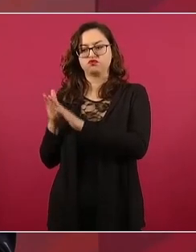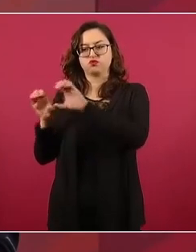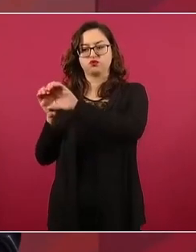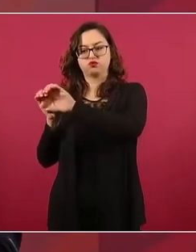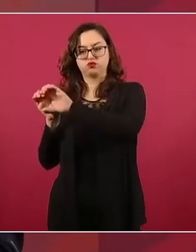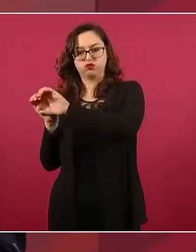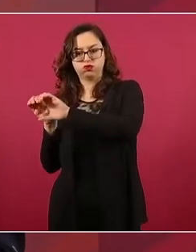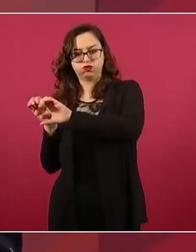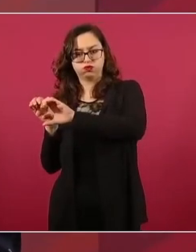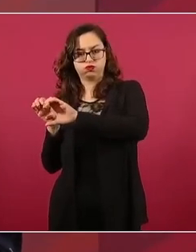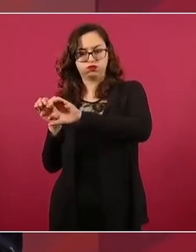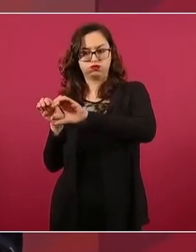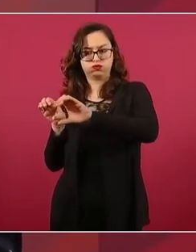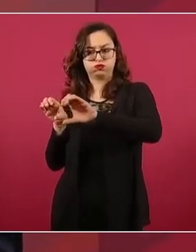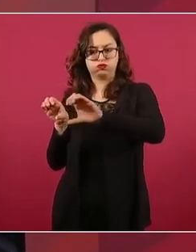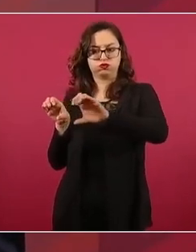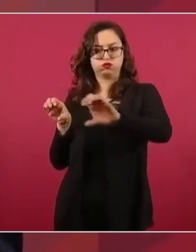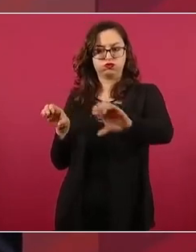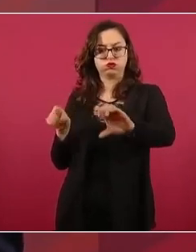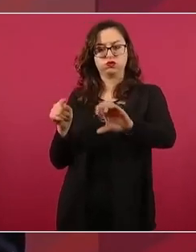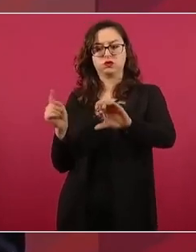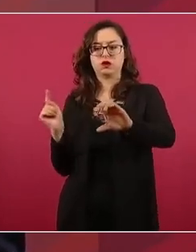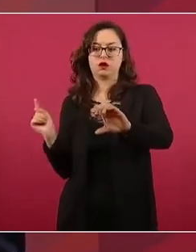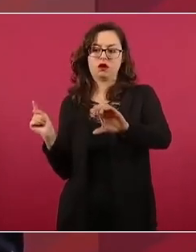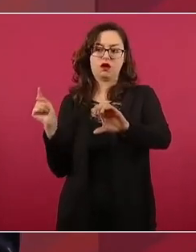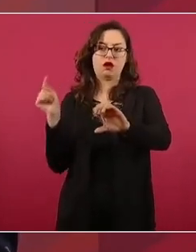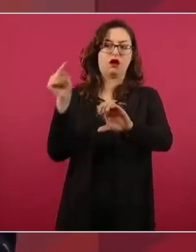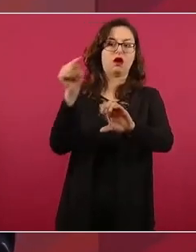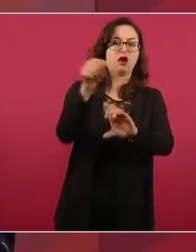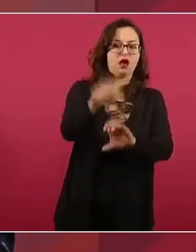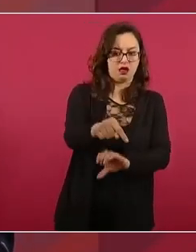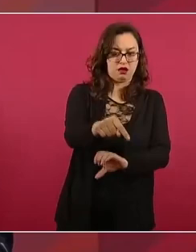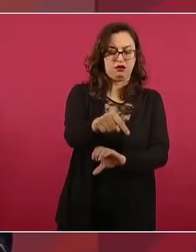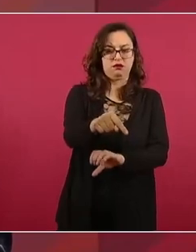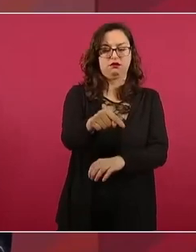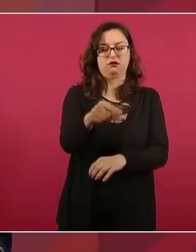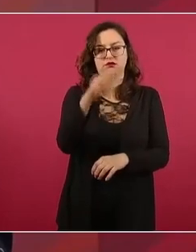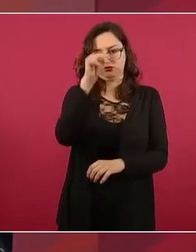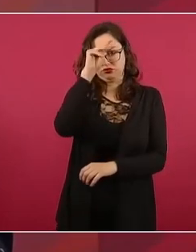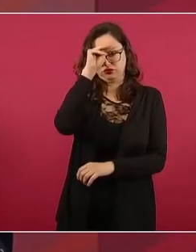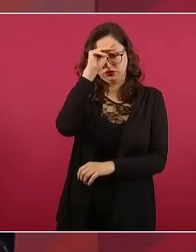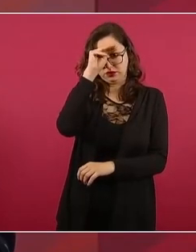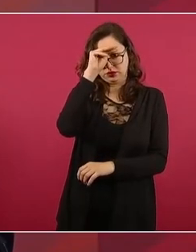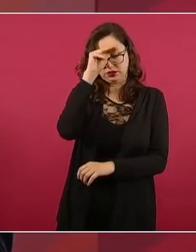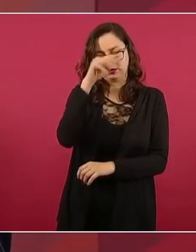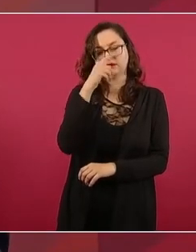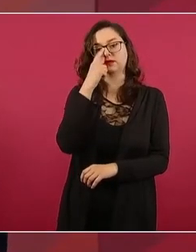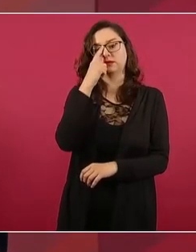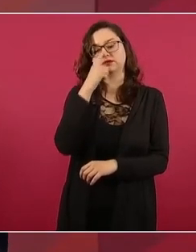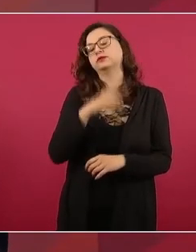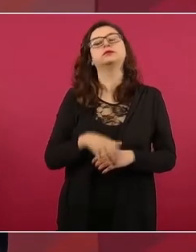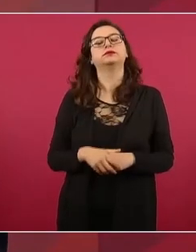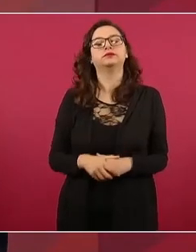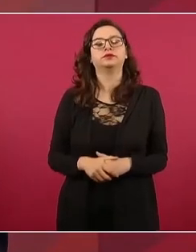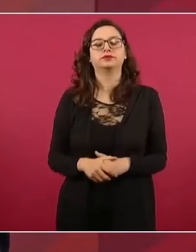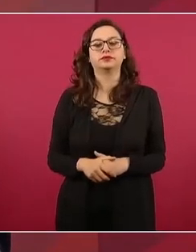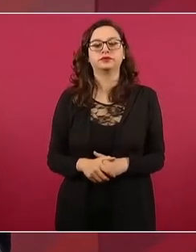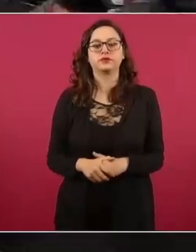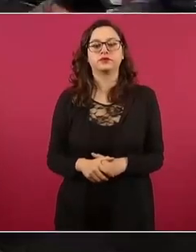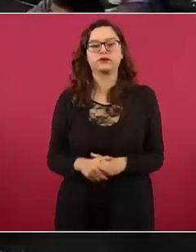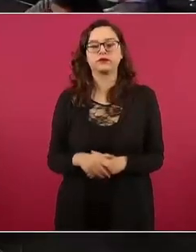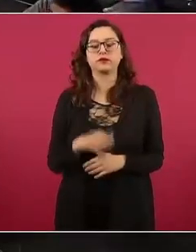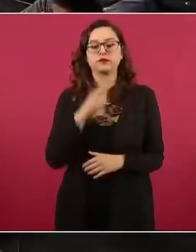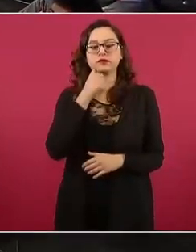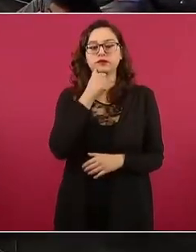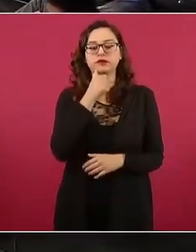otro acueducto ya abastece, pero es